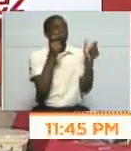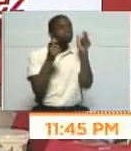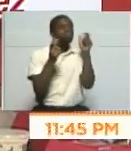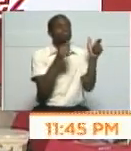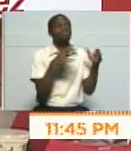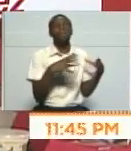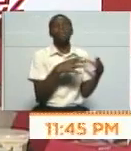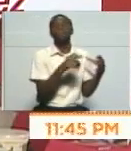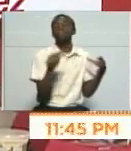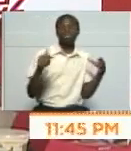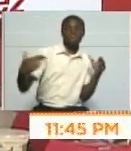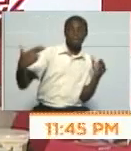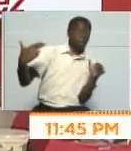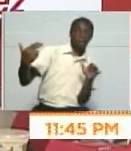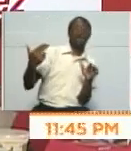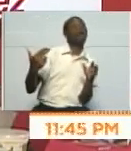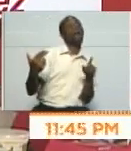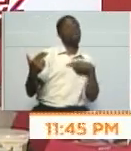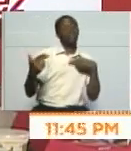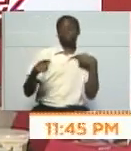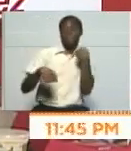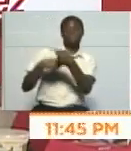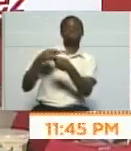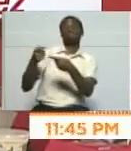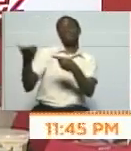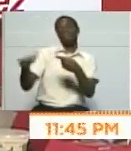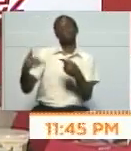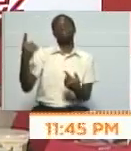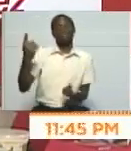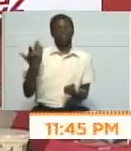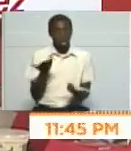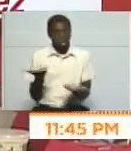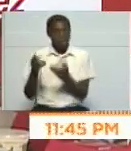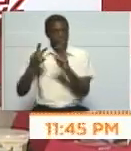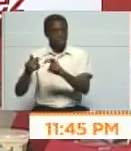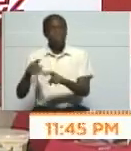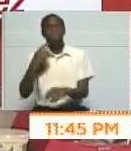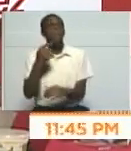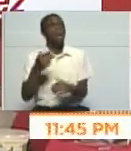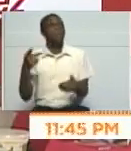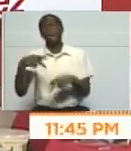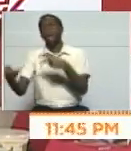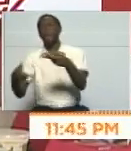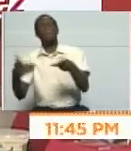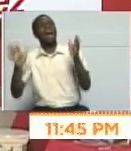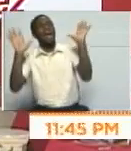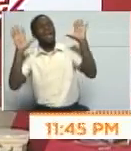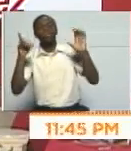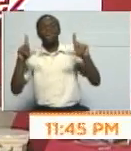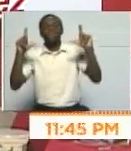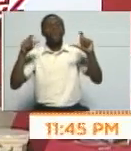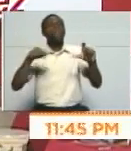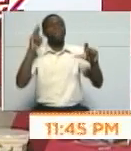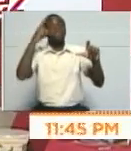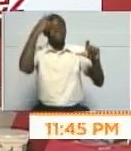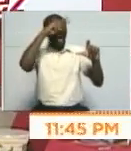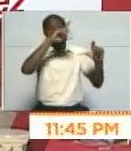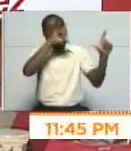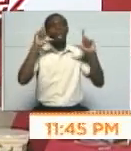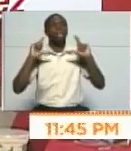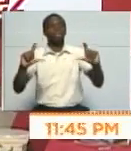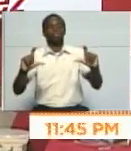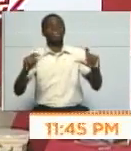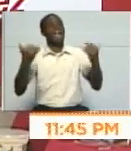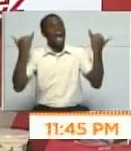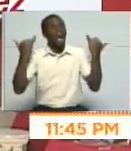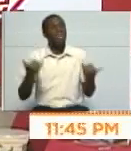comisión. Dispararon y bueno, que se averigüen. Pero mentira que hay una masacre. Ponen fotos de México para decir que es venezolano. Ahora sí, Nicolás, te tienes